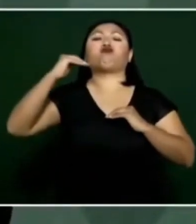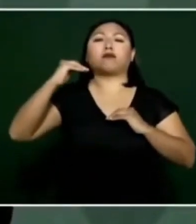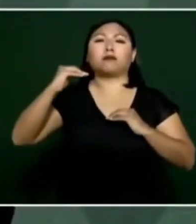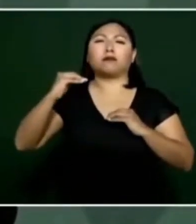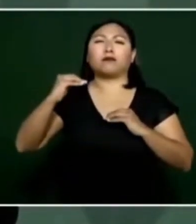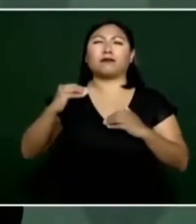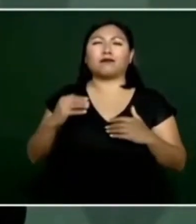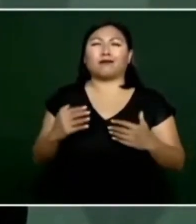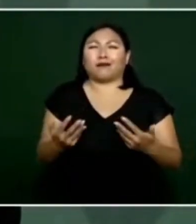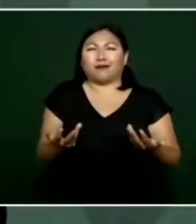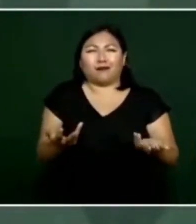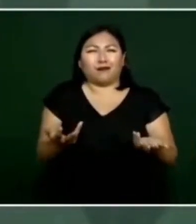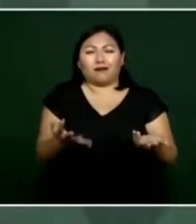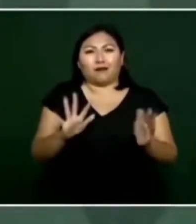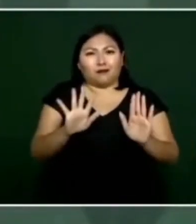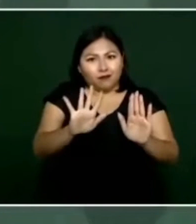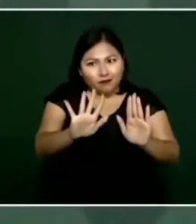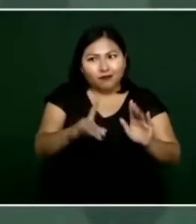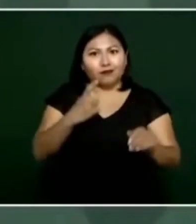entonces mucho ojo,